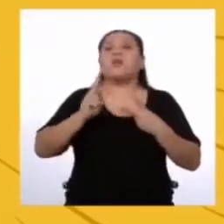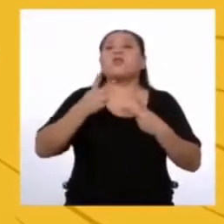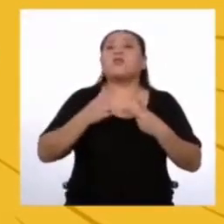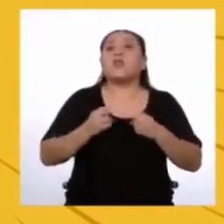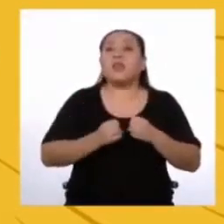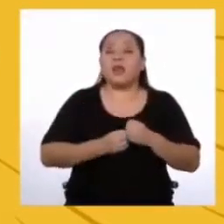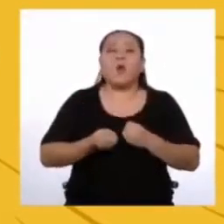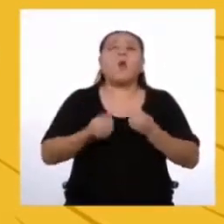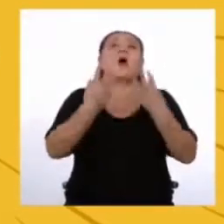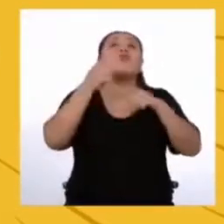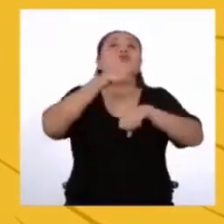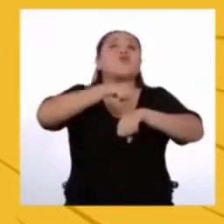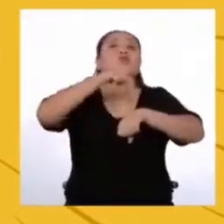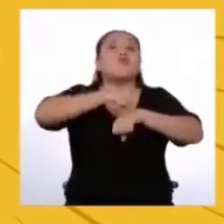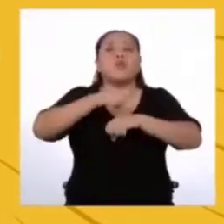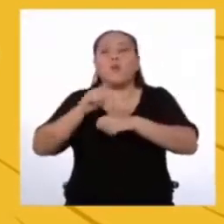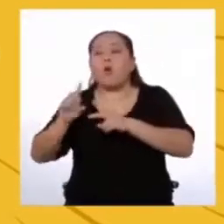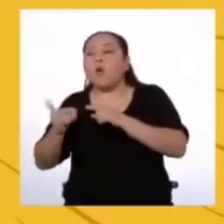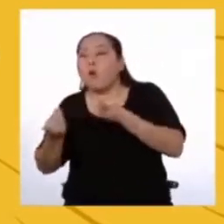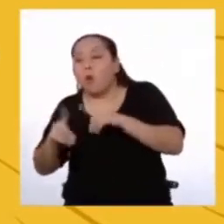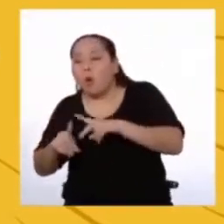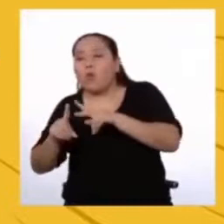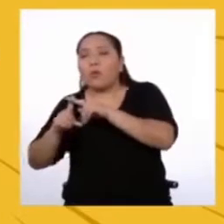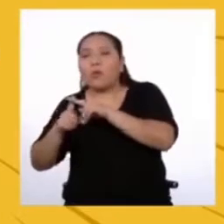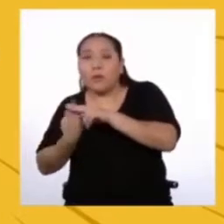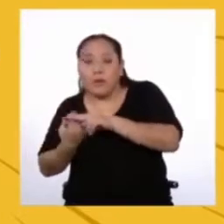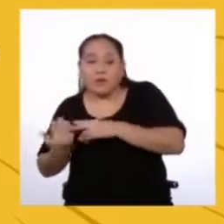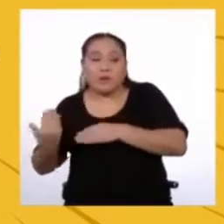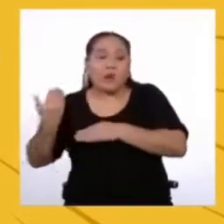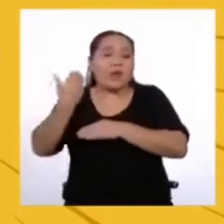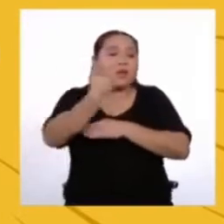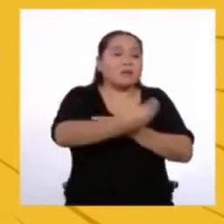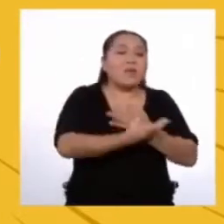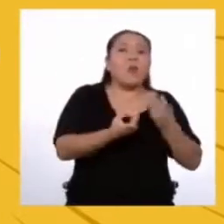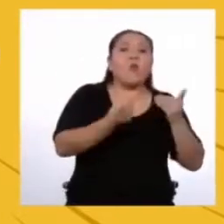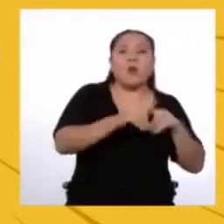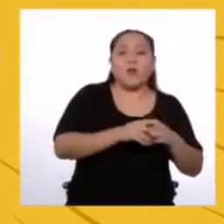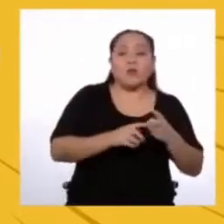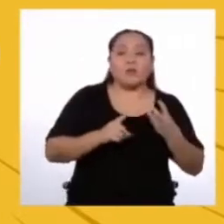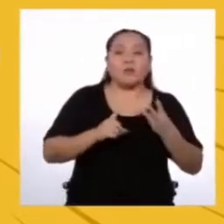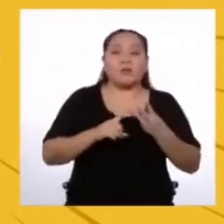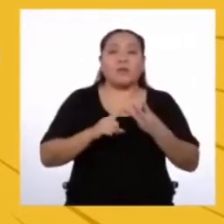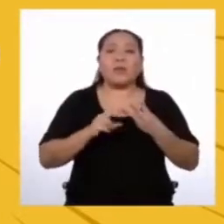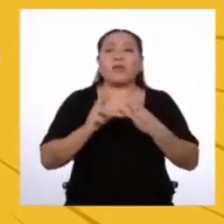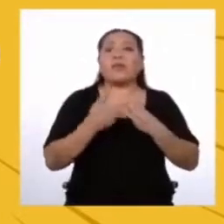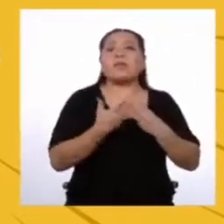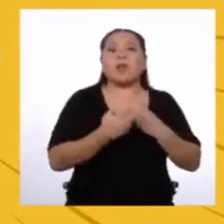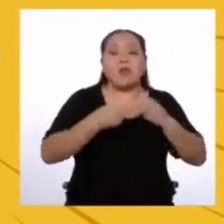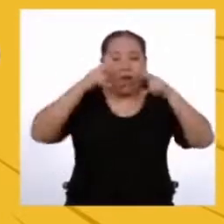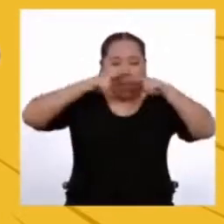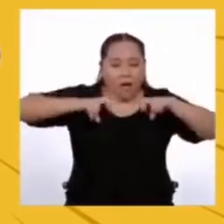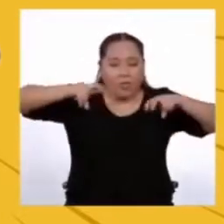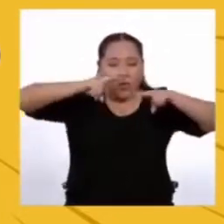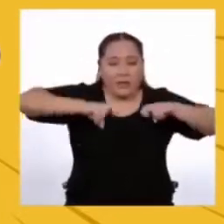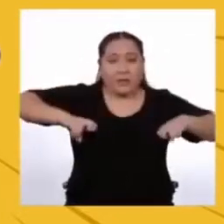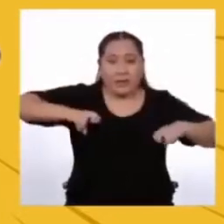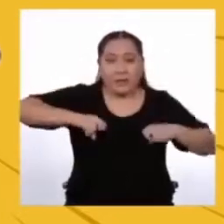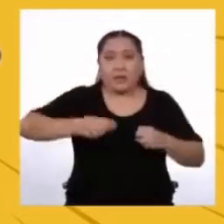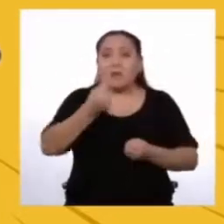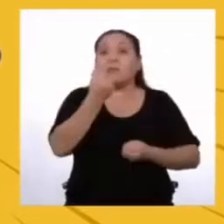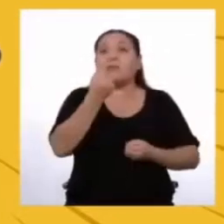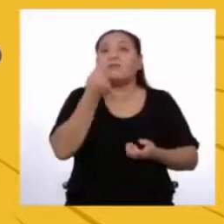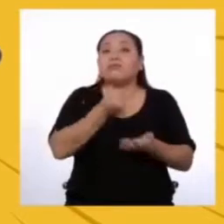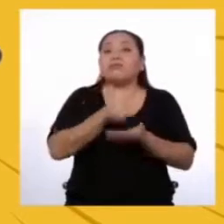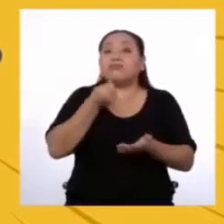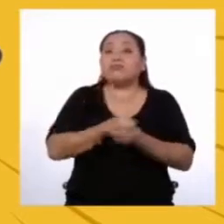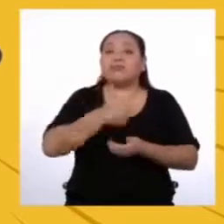la norma Es decir, desde cuándo se deben empezar a cumplir Y tercero, el análisis costo-beneficio de la